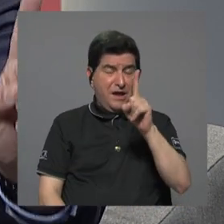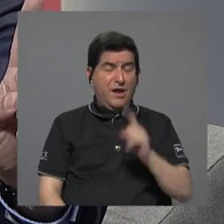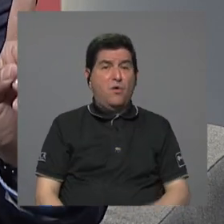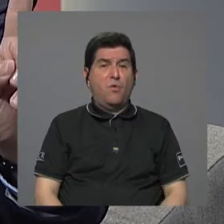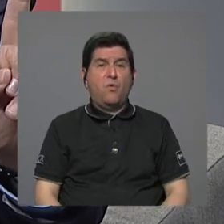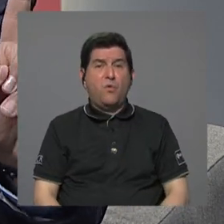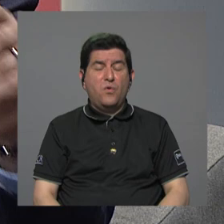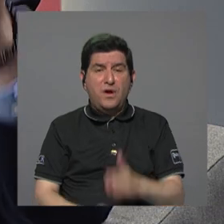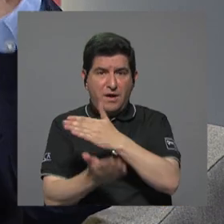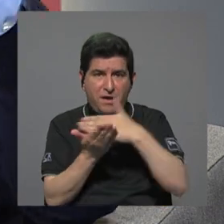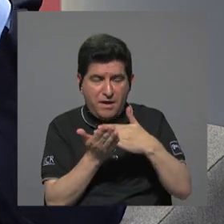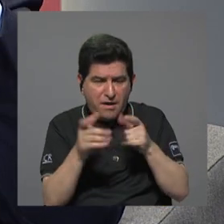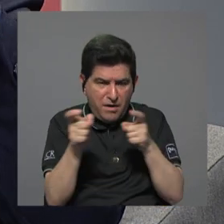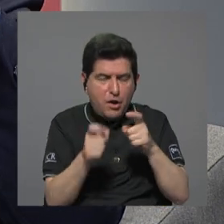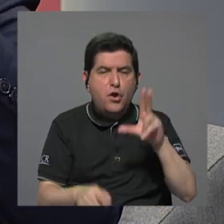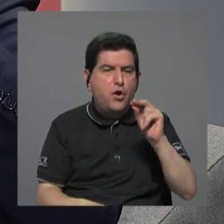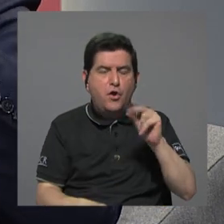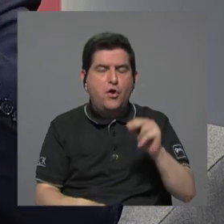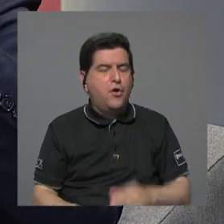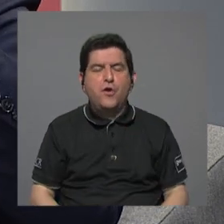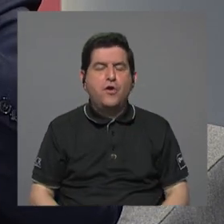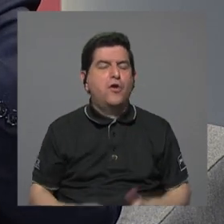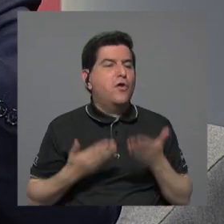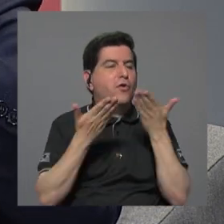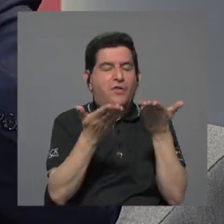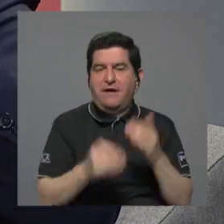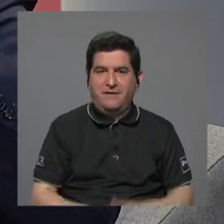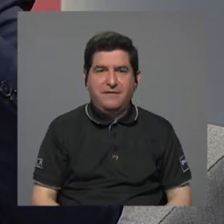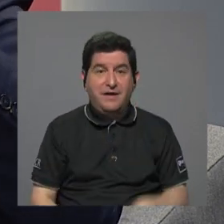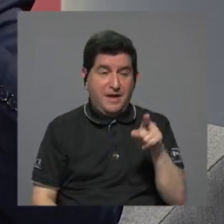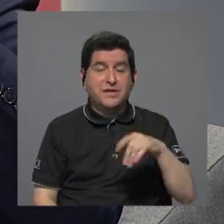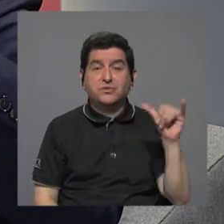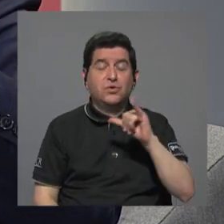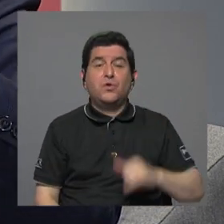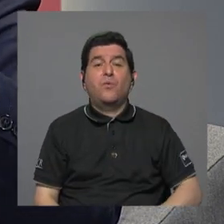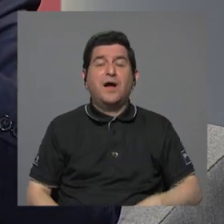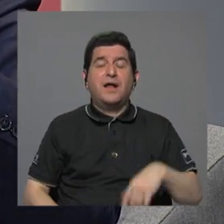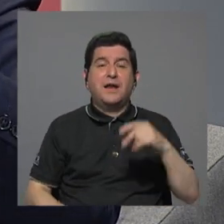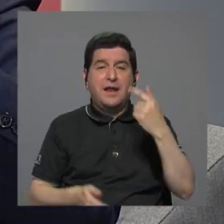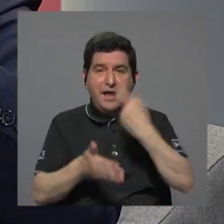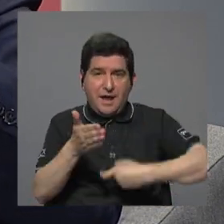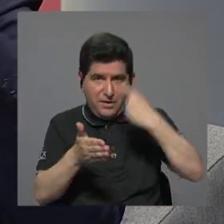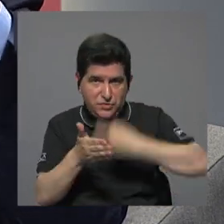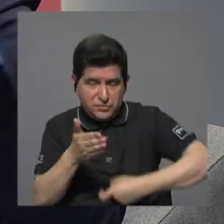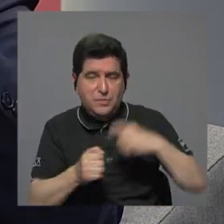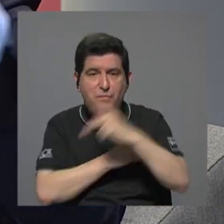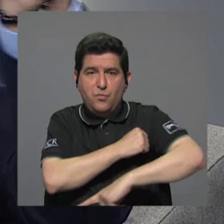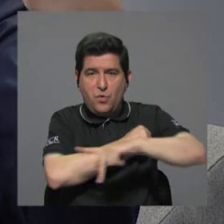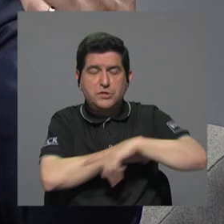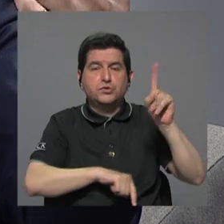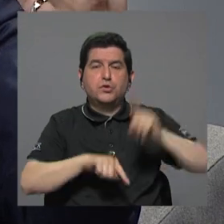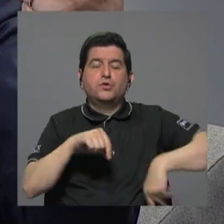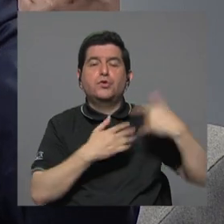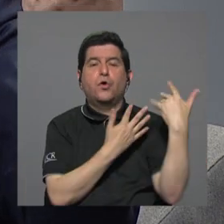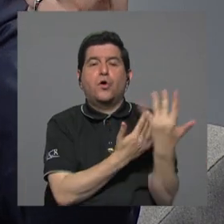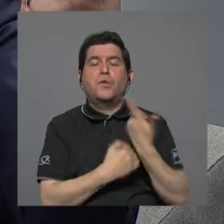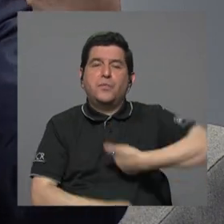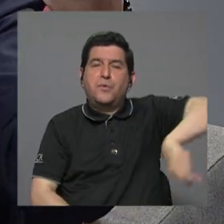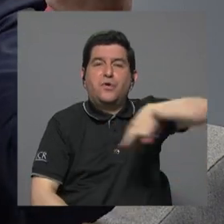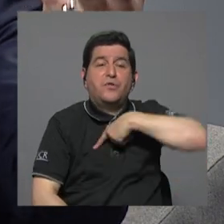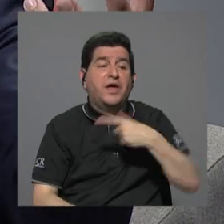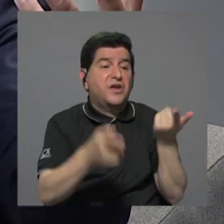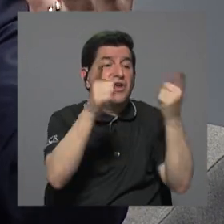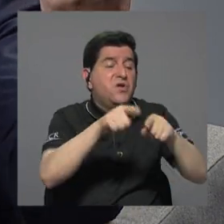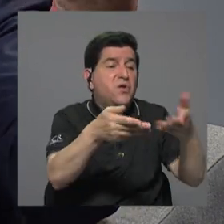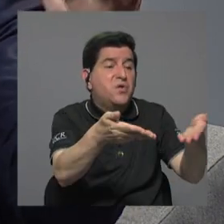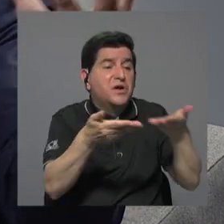fiscales administrados pero la función aduanera es como la función tributaria de un país nosotros no podemos estar esperando lo que nos